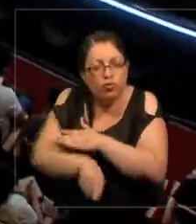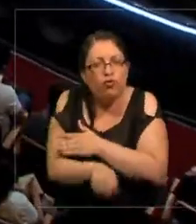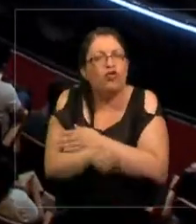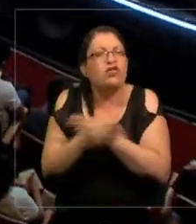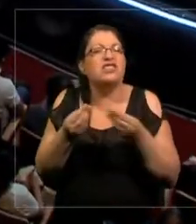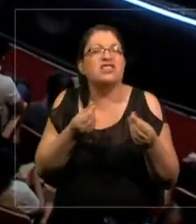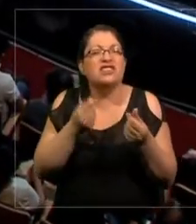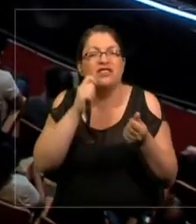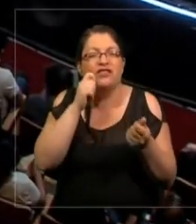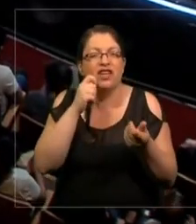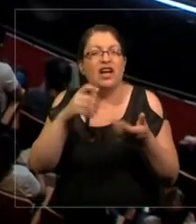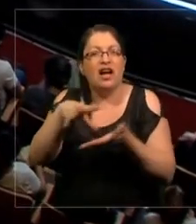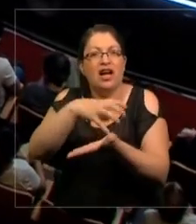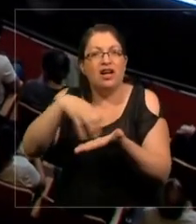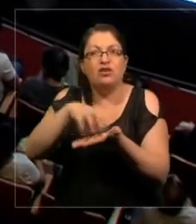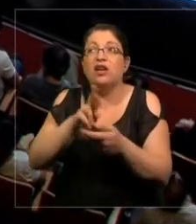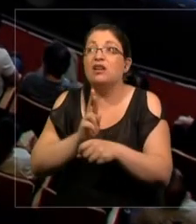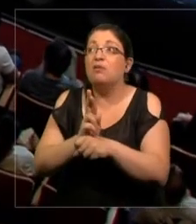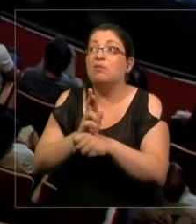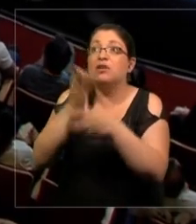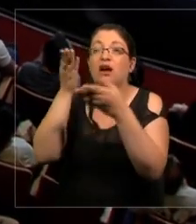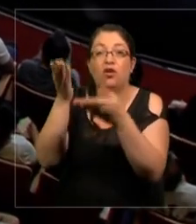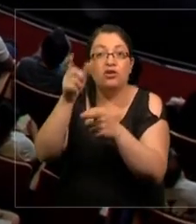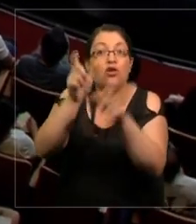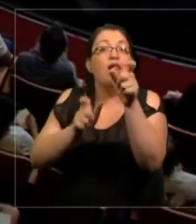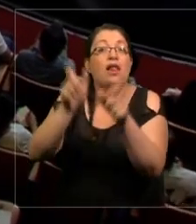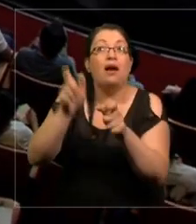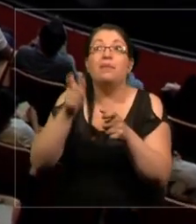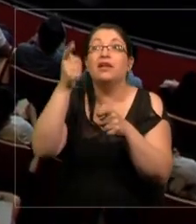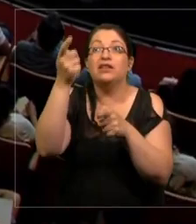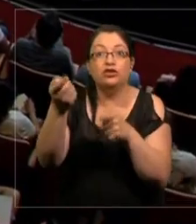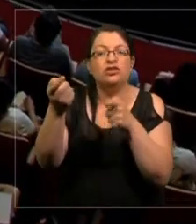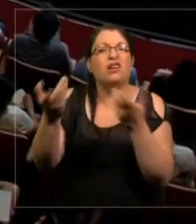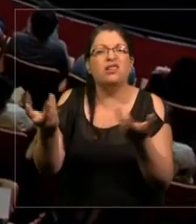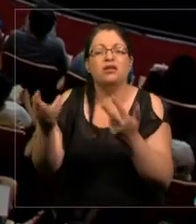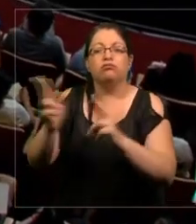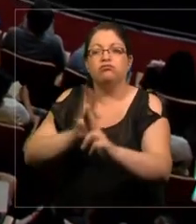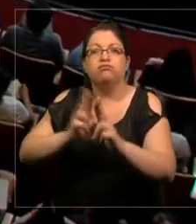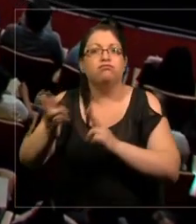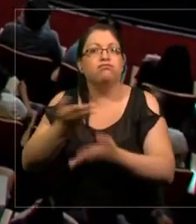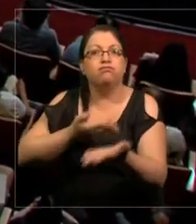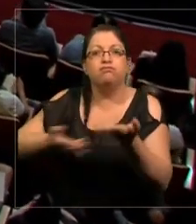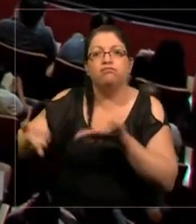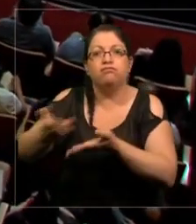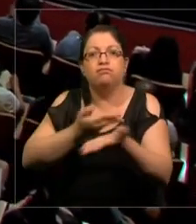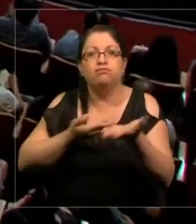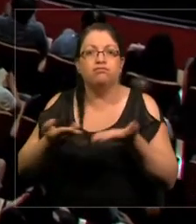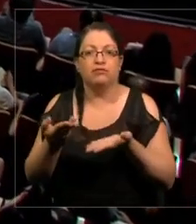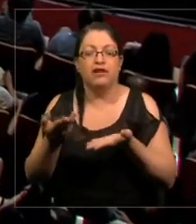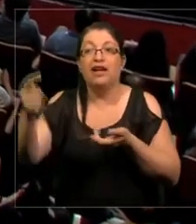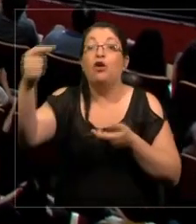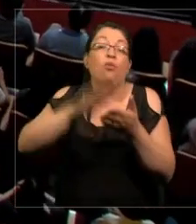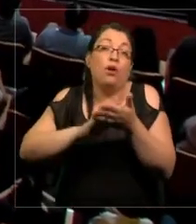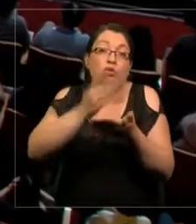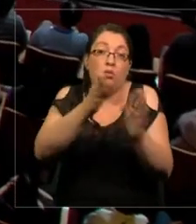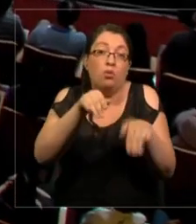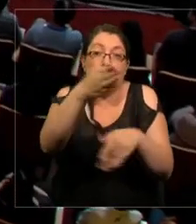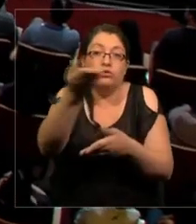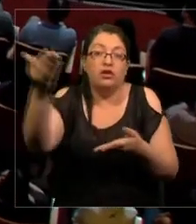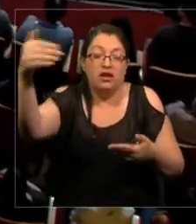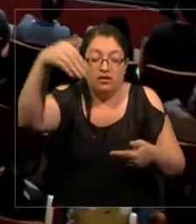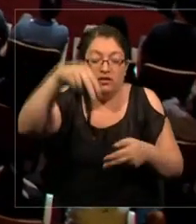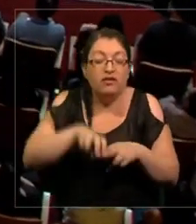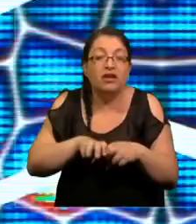ciudad está representada por esas personas que están interactuando por usted que viene acá y